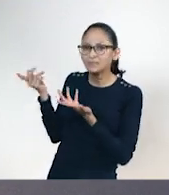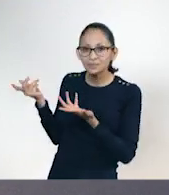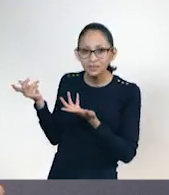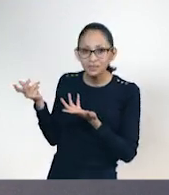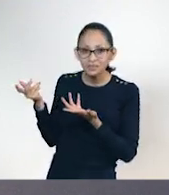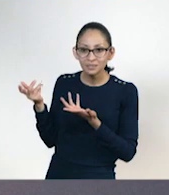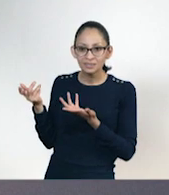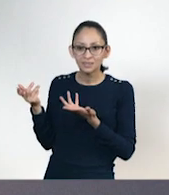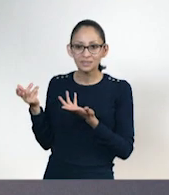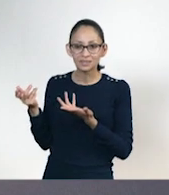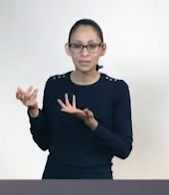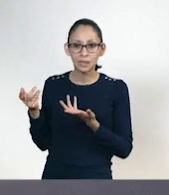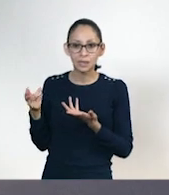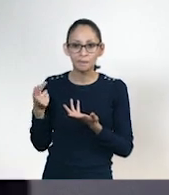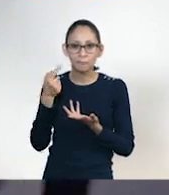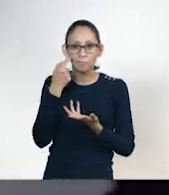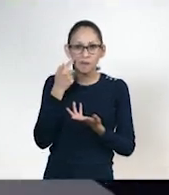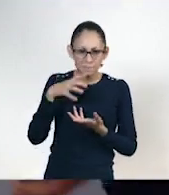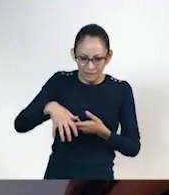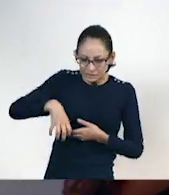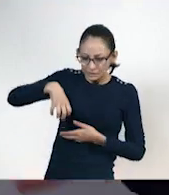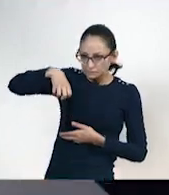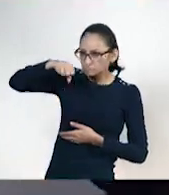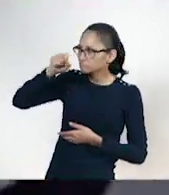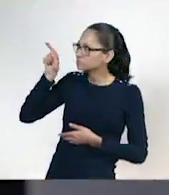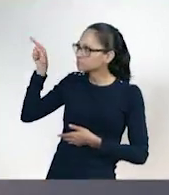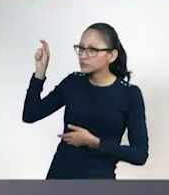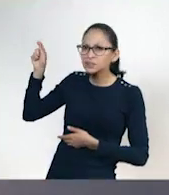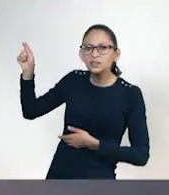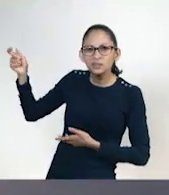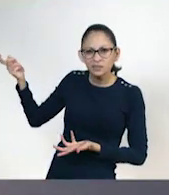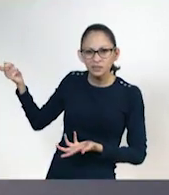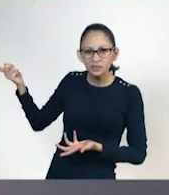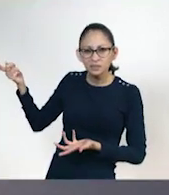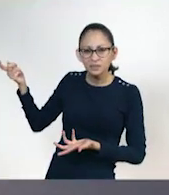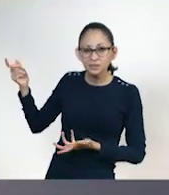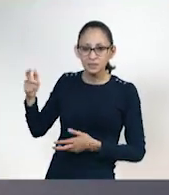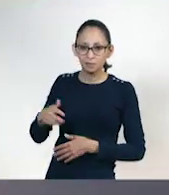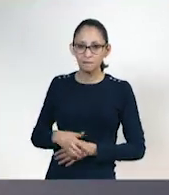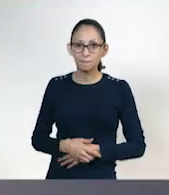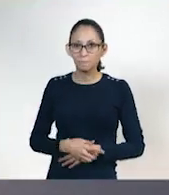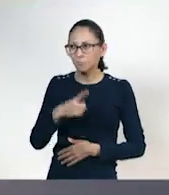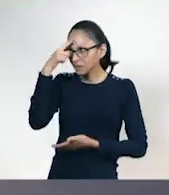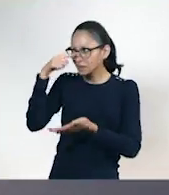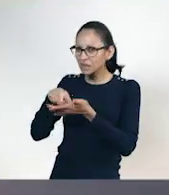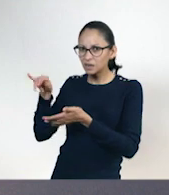A ver si reconoces este. A ver. Claro que sí, maestro.